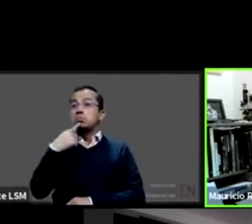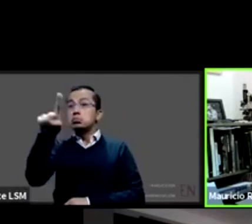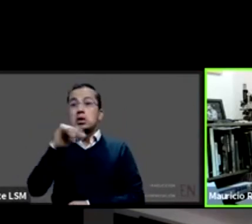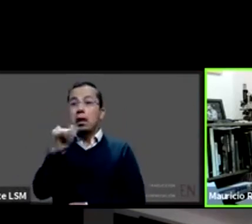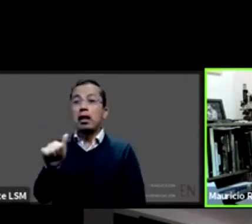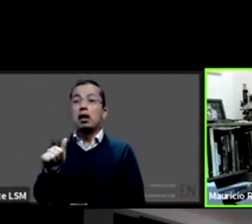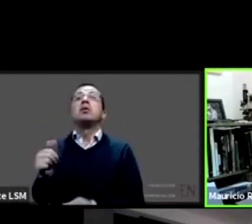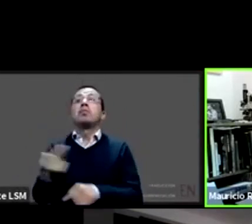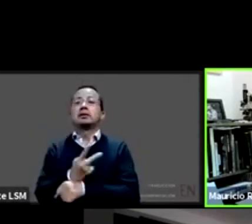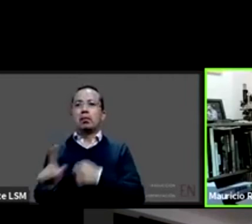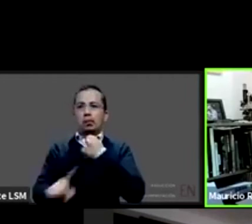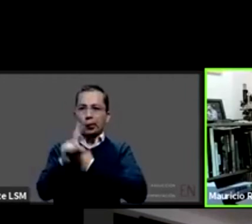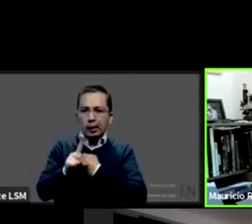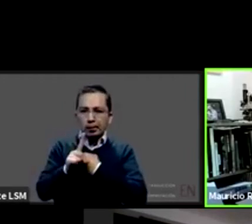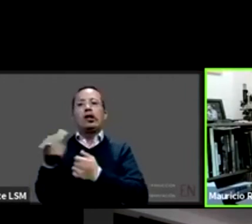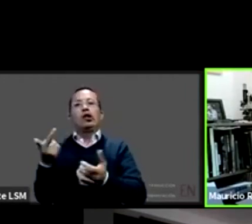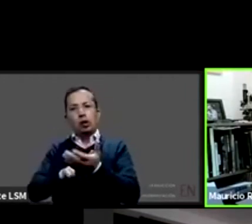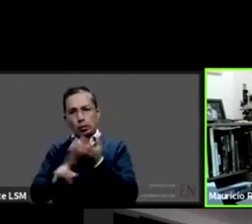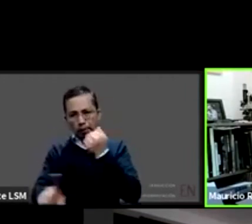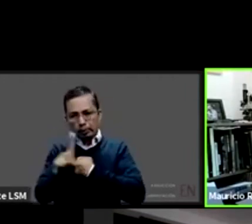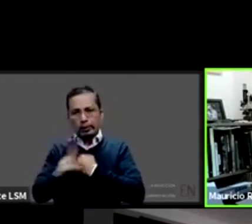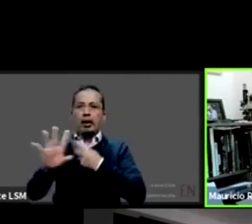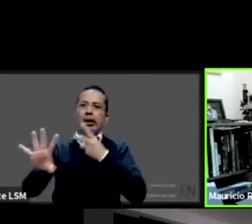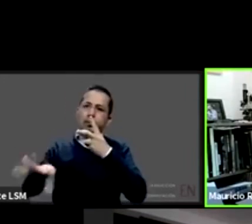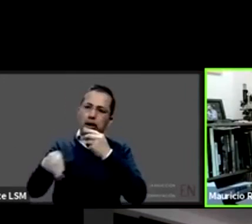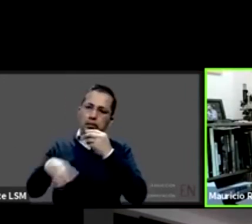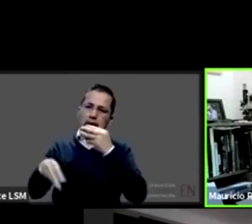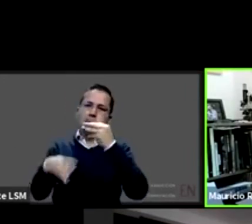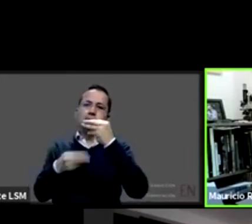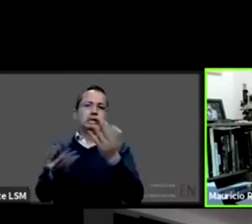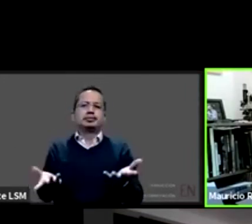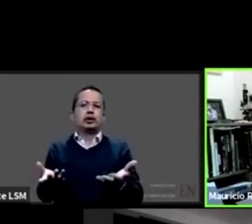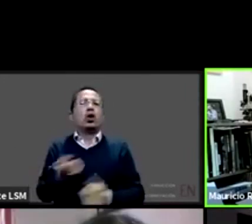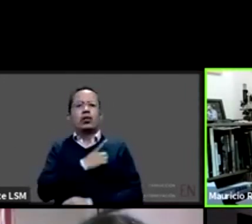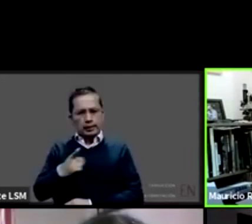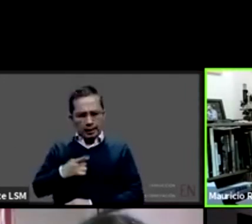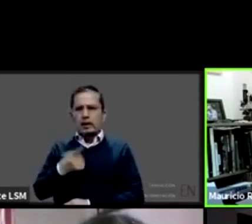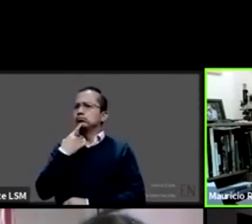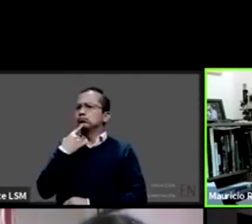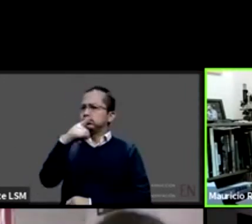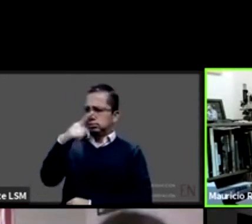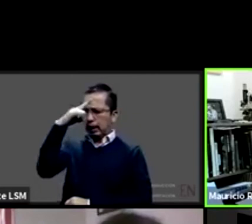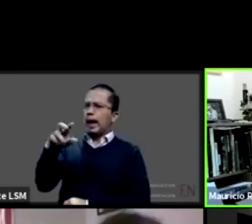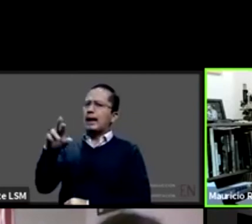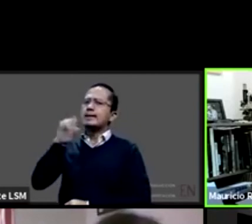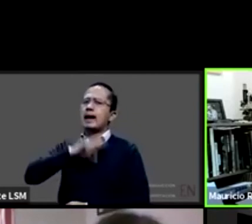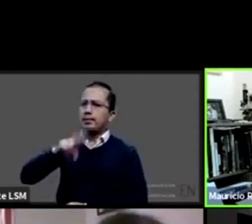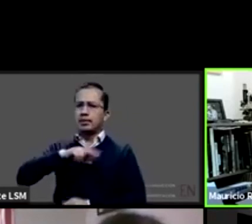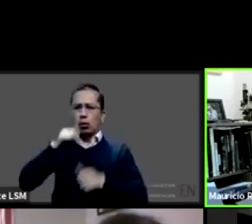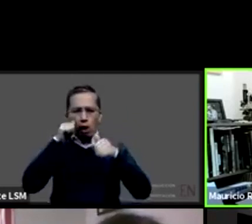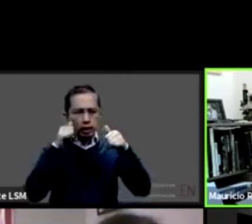se necesita una respuesta expedita definitivamente esta situación ha puesto